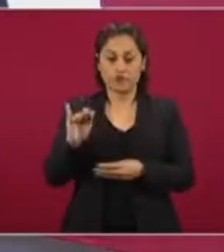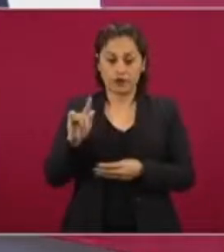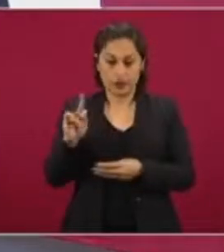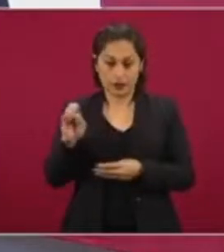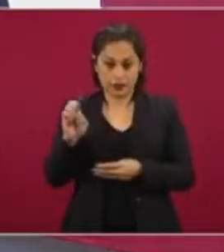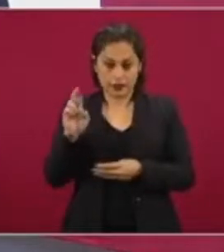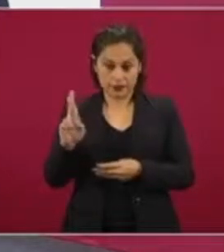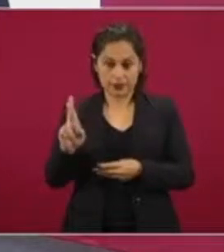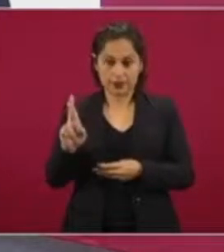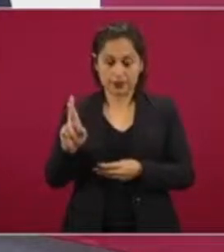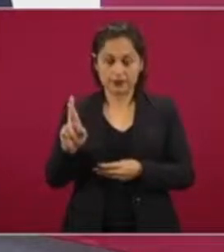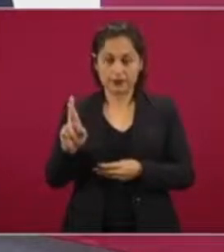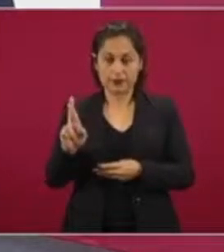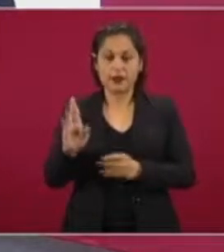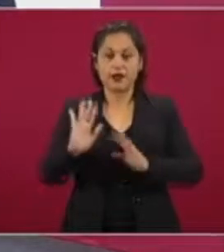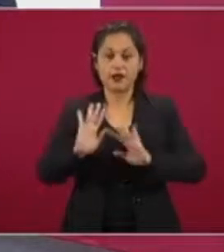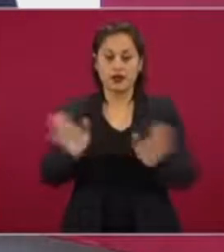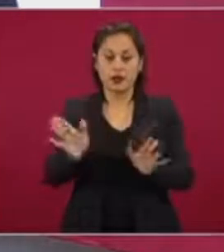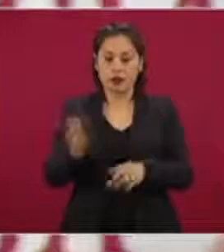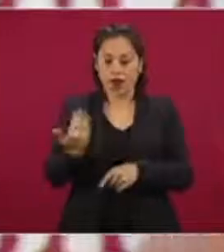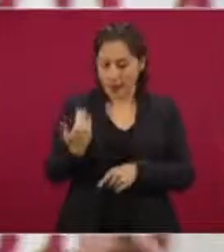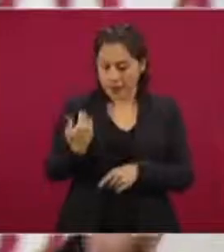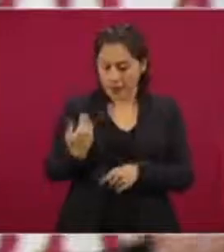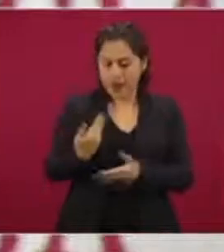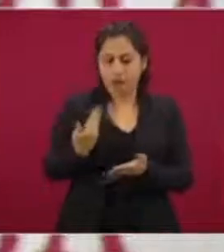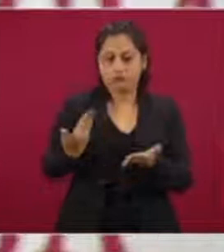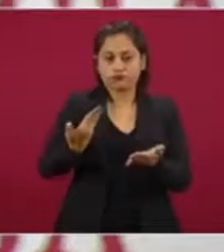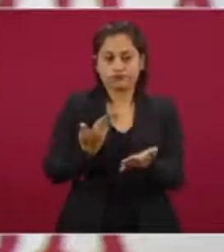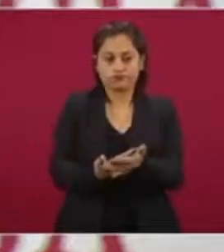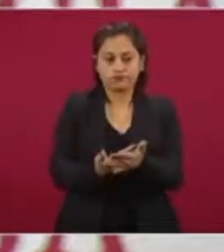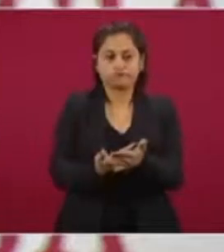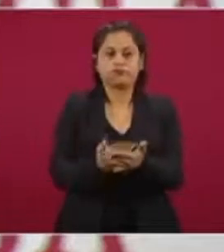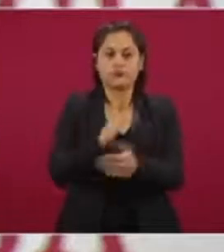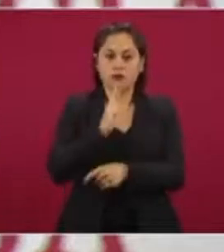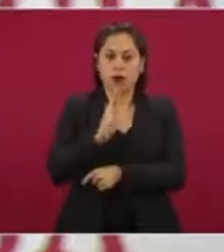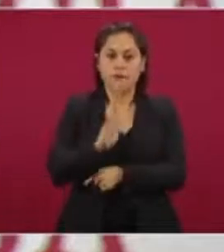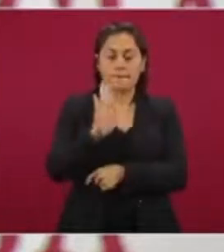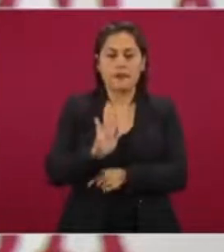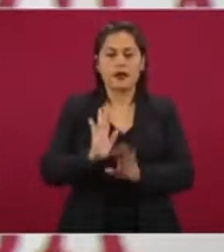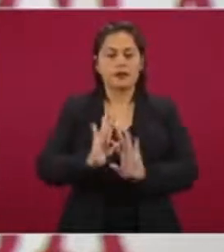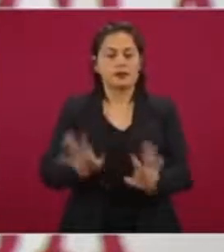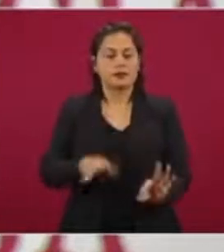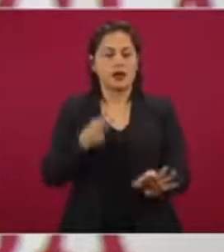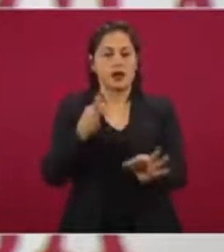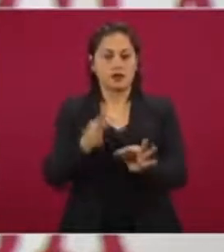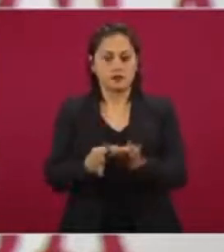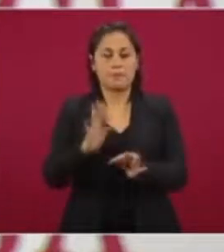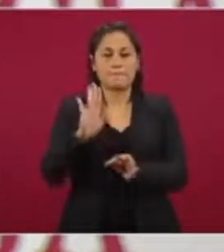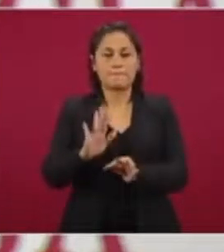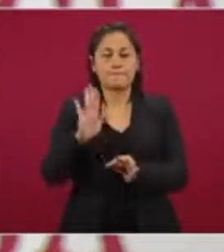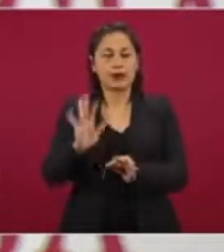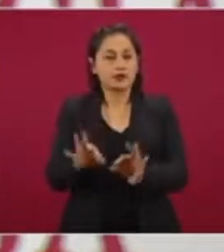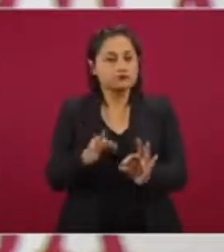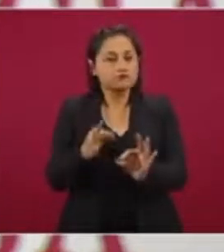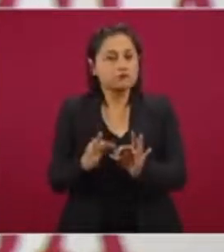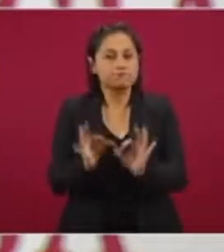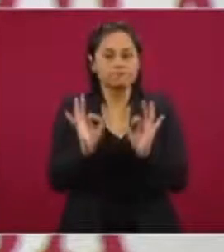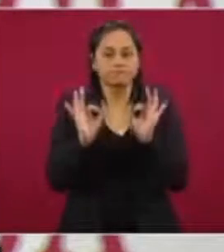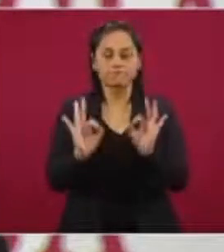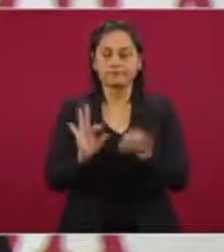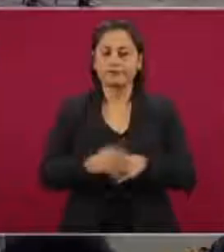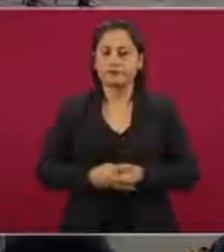Pfizer, que ya presentó hace poco también sus resultados, que parecen ser muy alentadores, una efectividad muy alta. Y